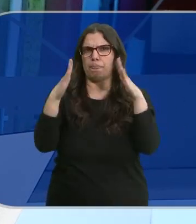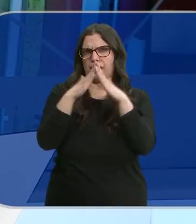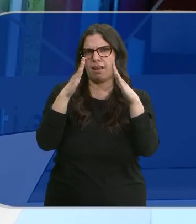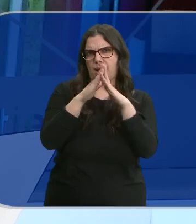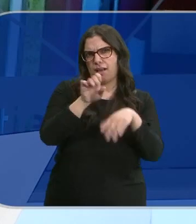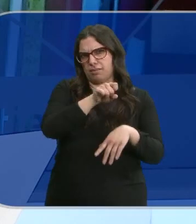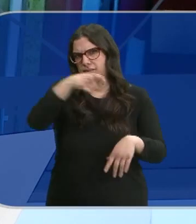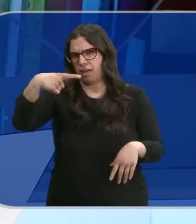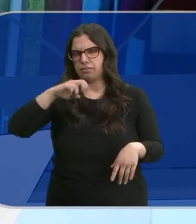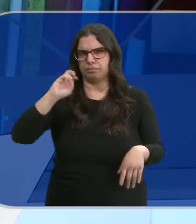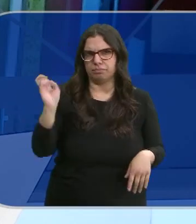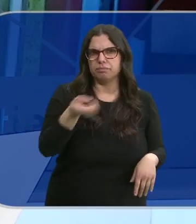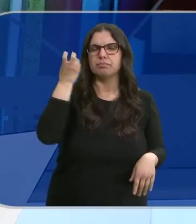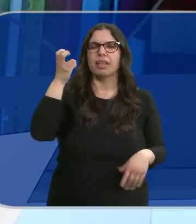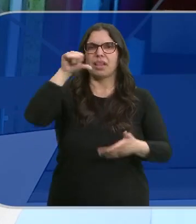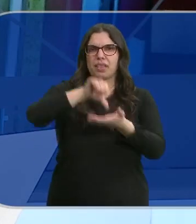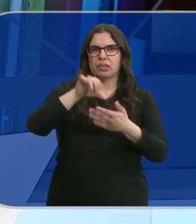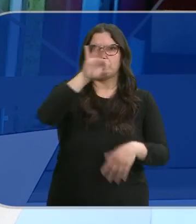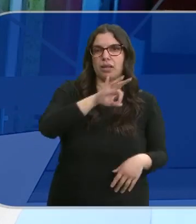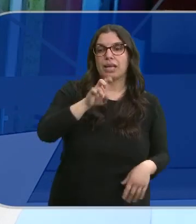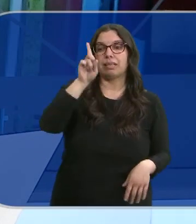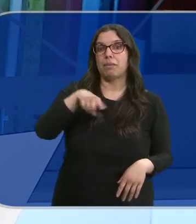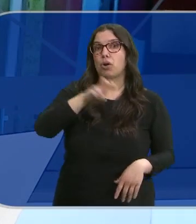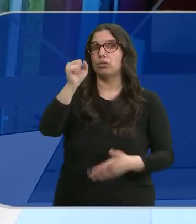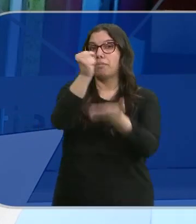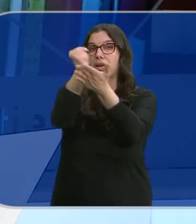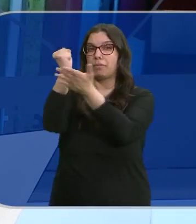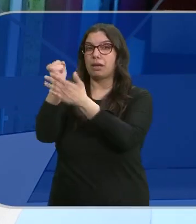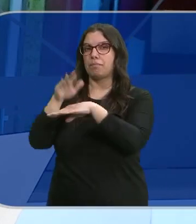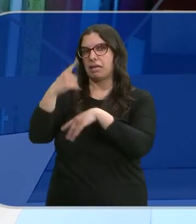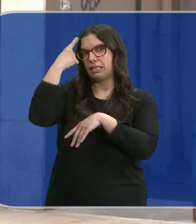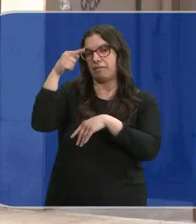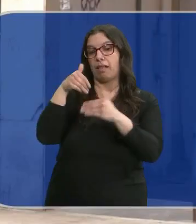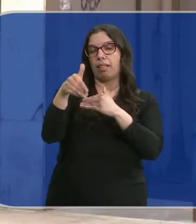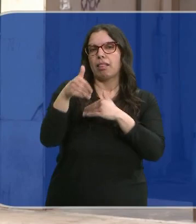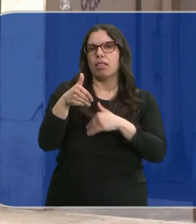de la ciudad y han marcado otras tantas para conocer sus próximos objetivos. Marta Caña.